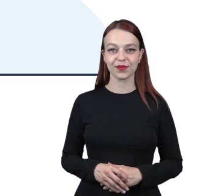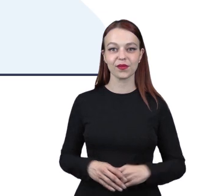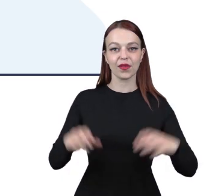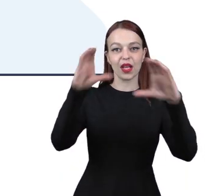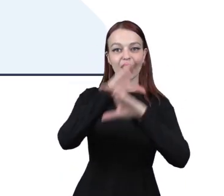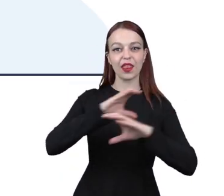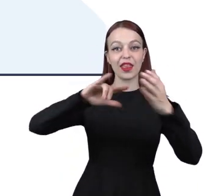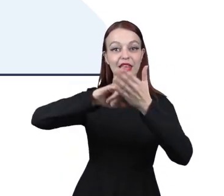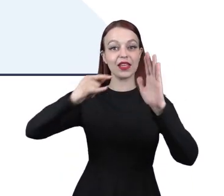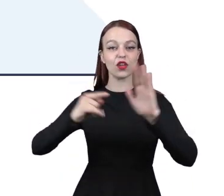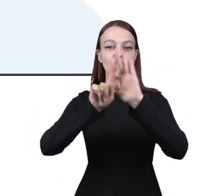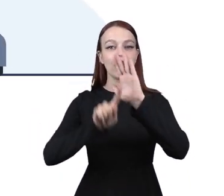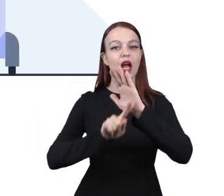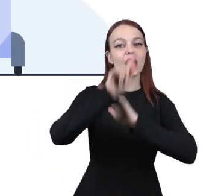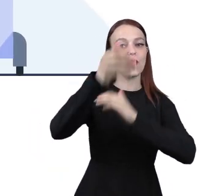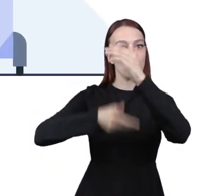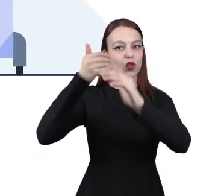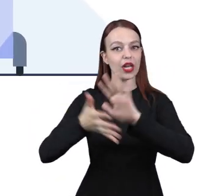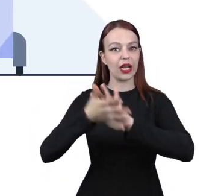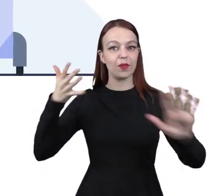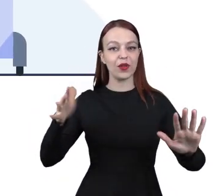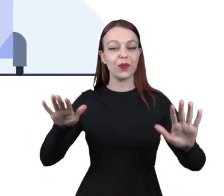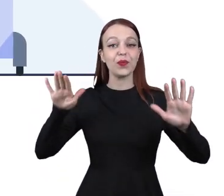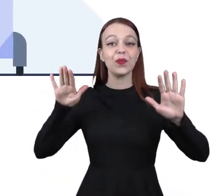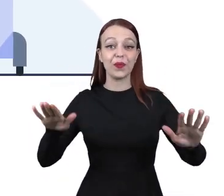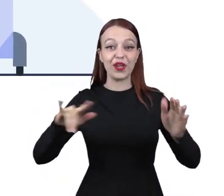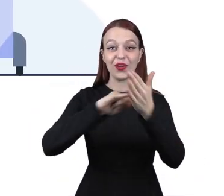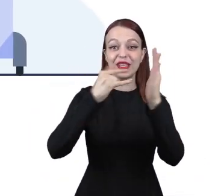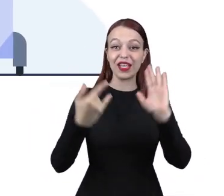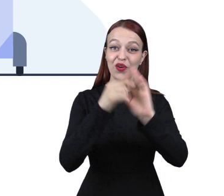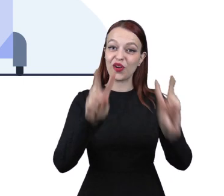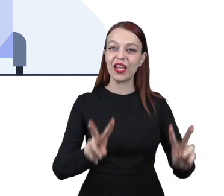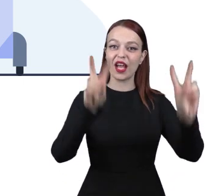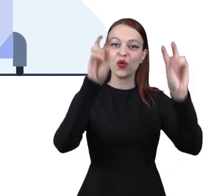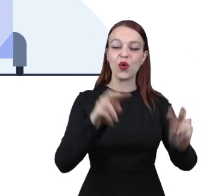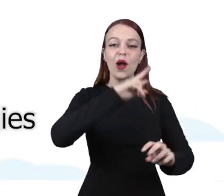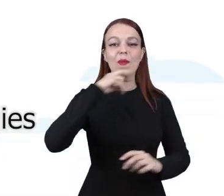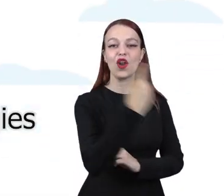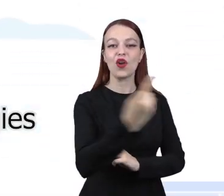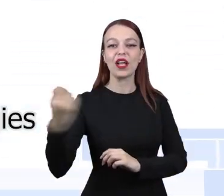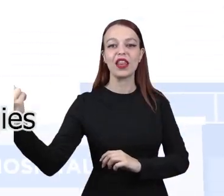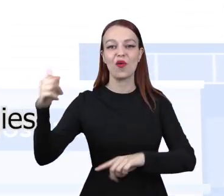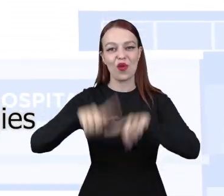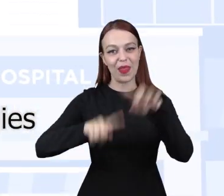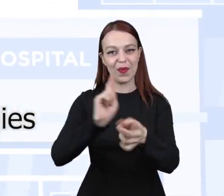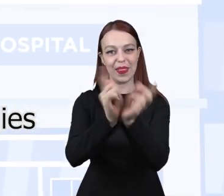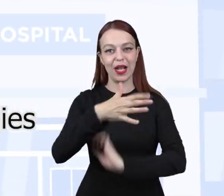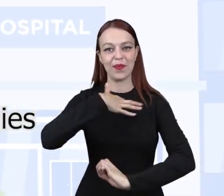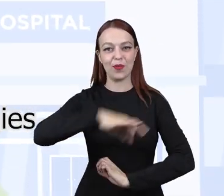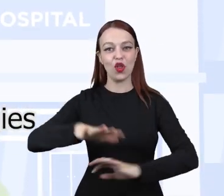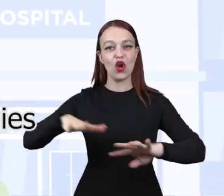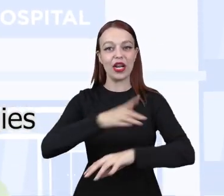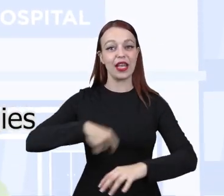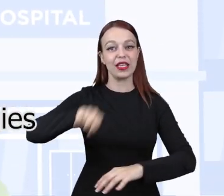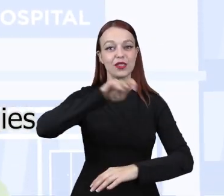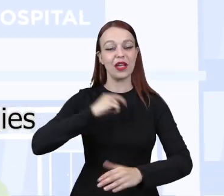La ciencia y la tecnología evolucionan rápidamente, aunque el valor de cada avance tecnológico varía. En la Red Española de Agencias